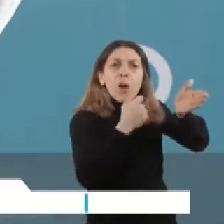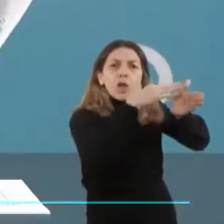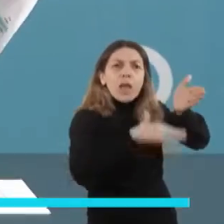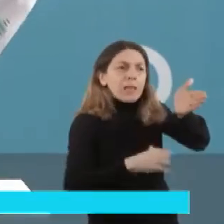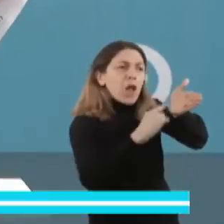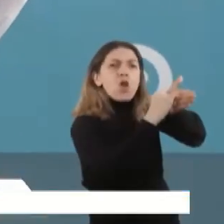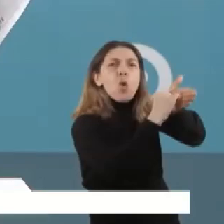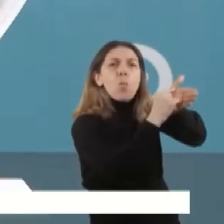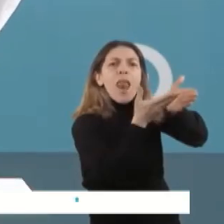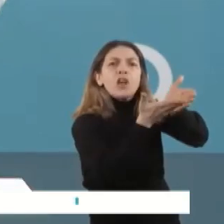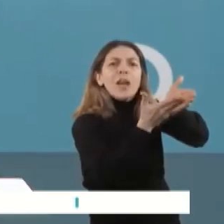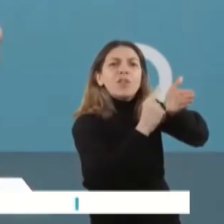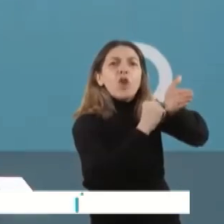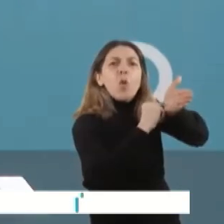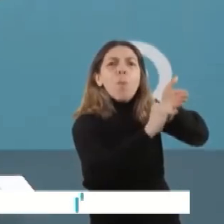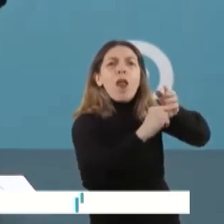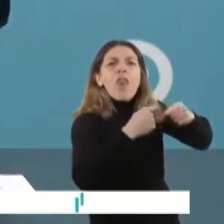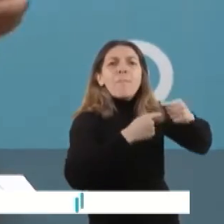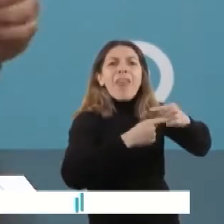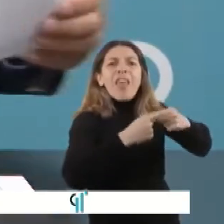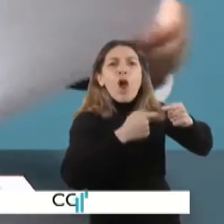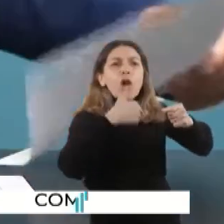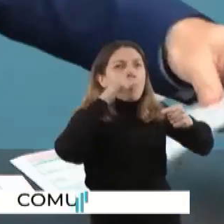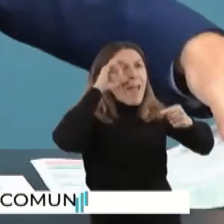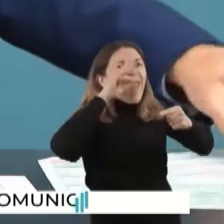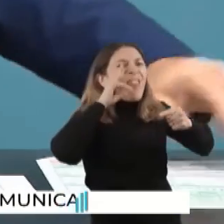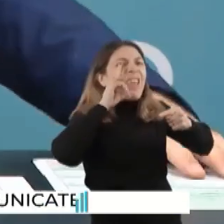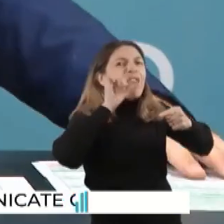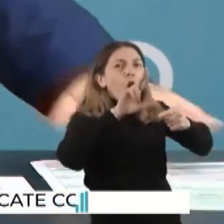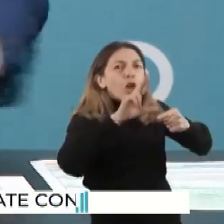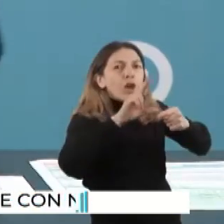número de servicio y de medidor que se le va a pedir a cada uno.